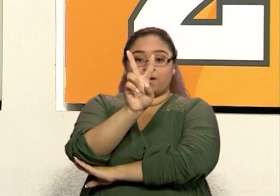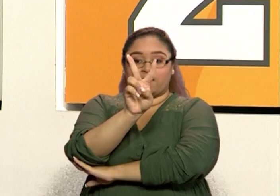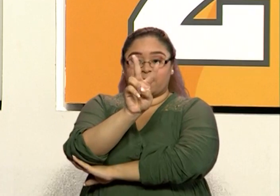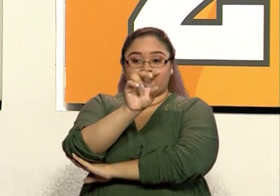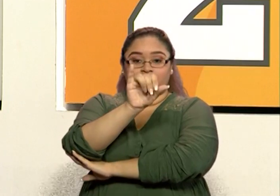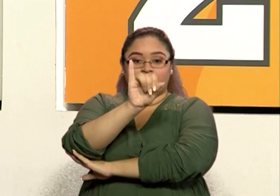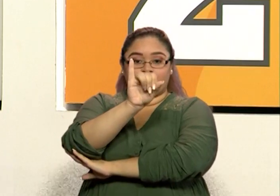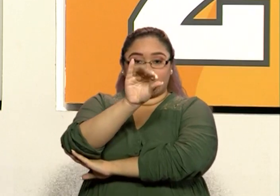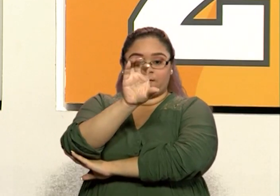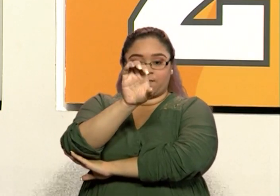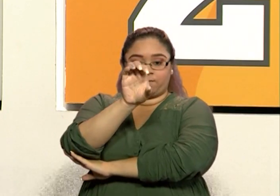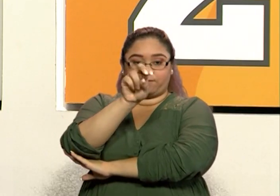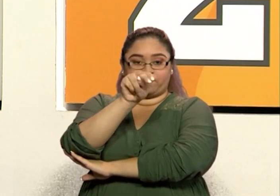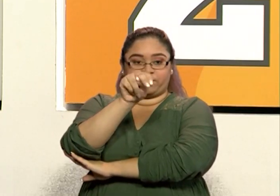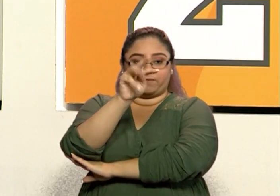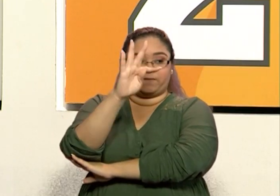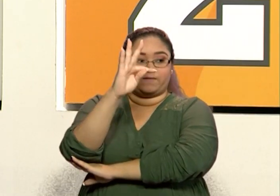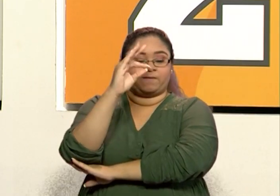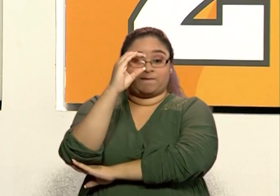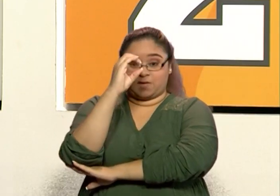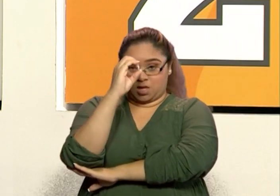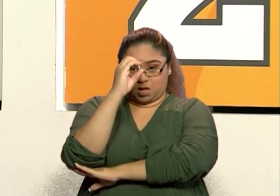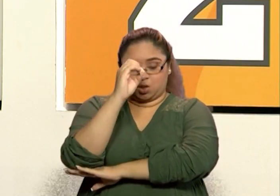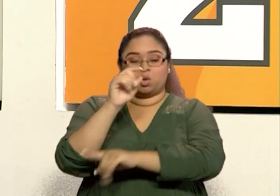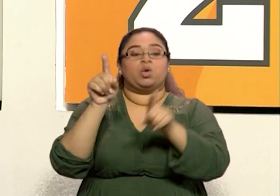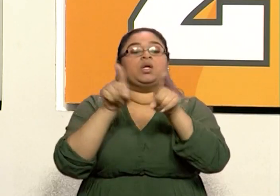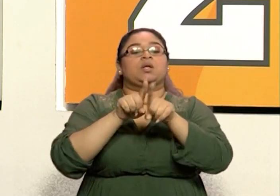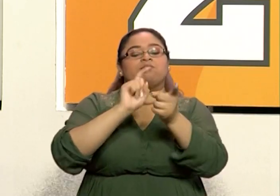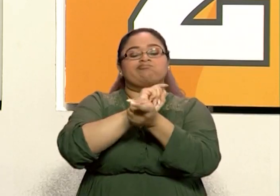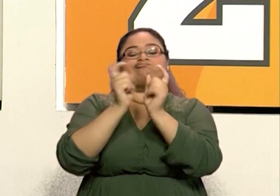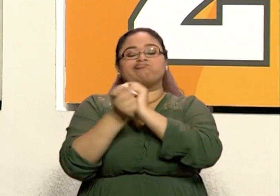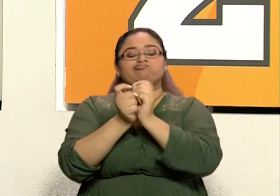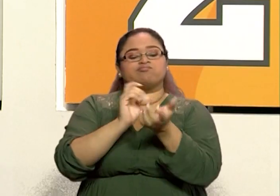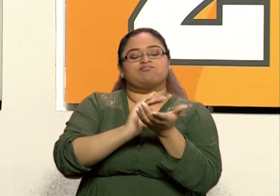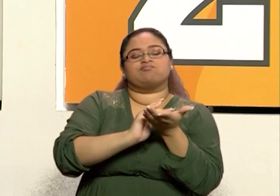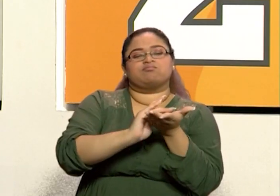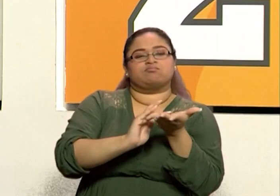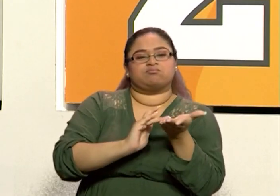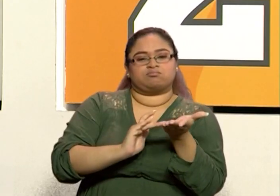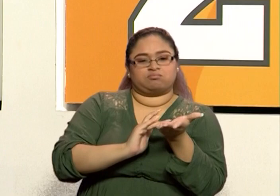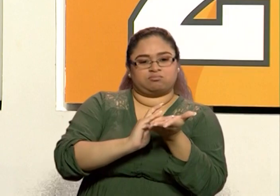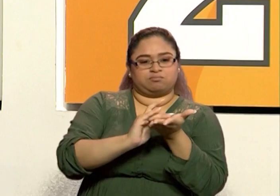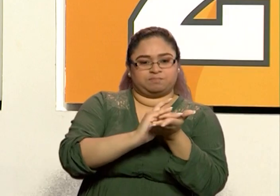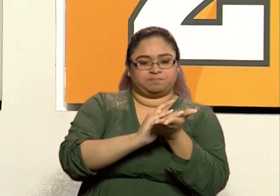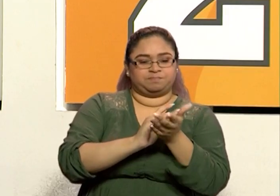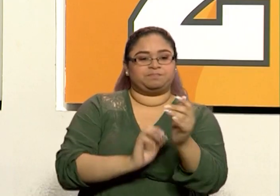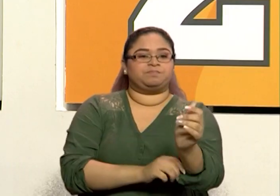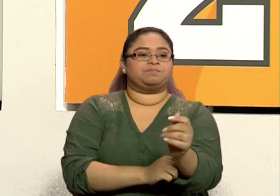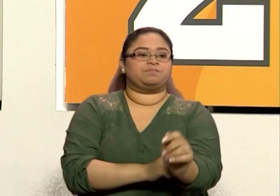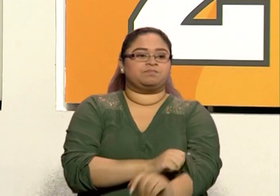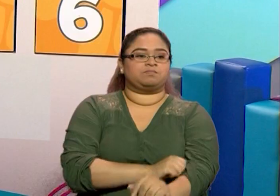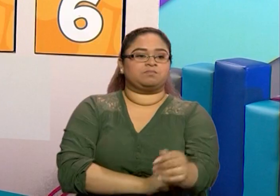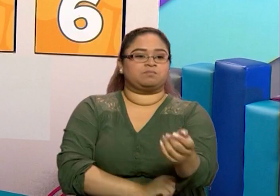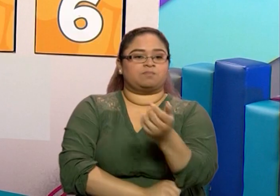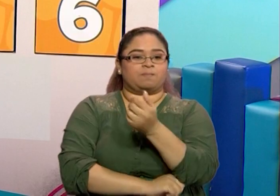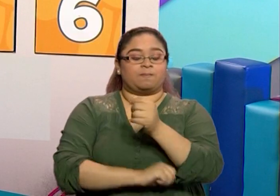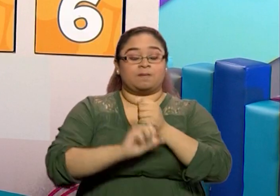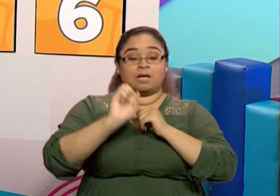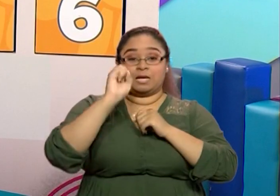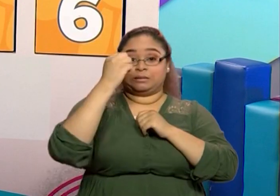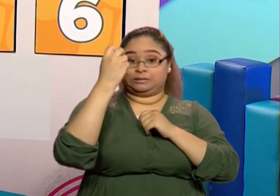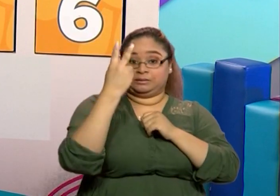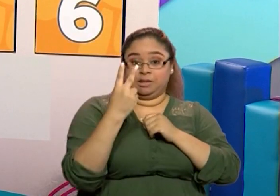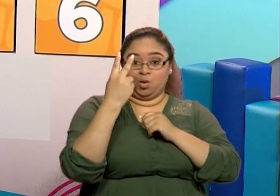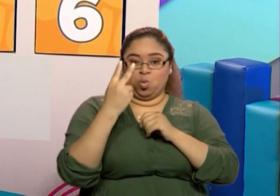también en el sistema braille. ¿Verdad? Nuestro segundo fenómeno